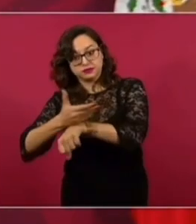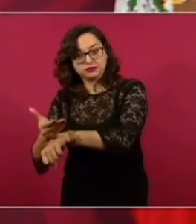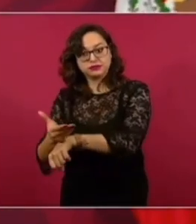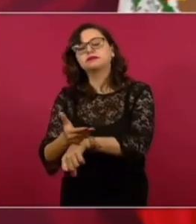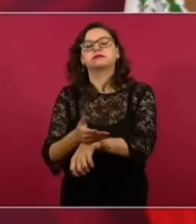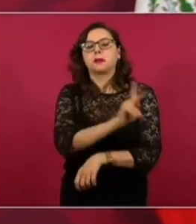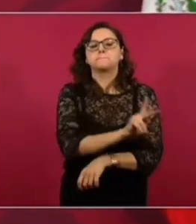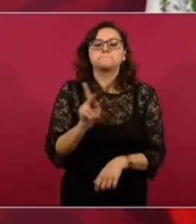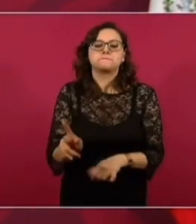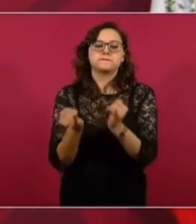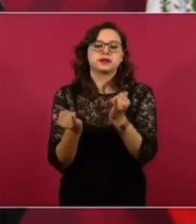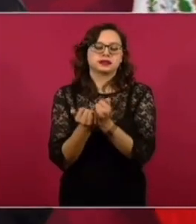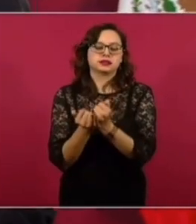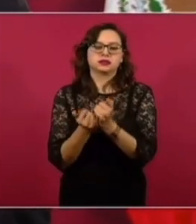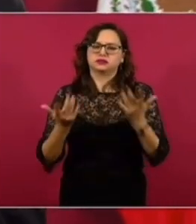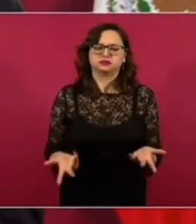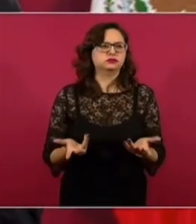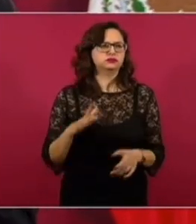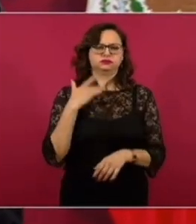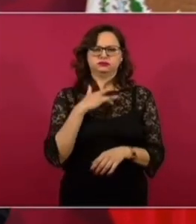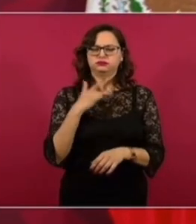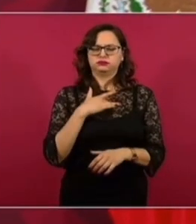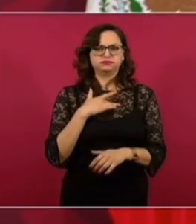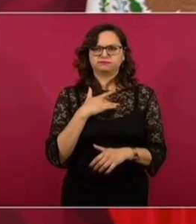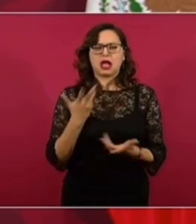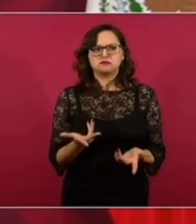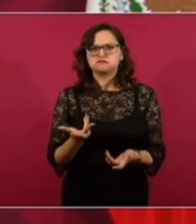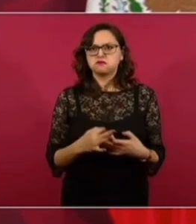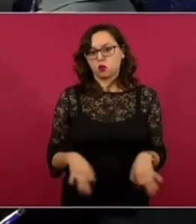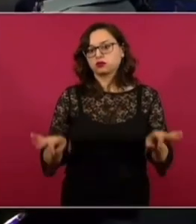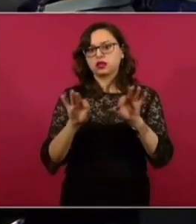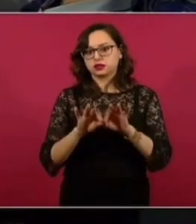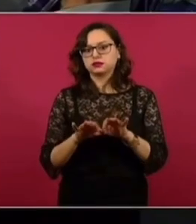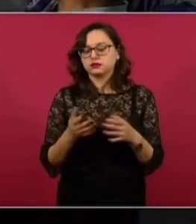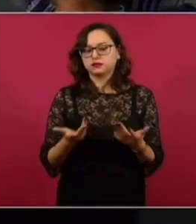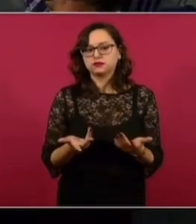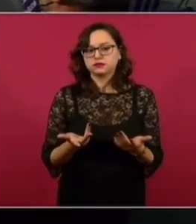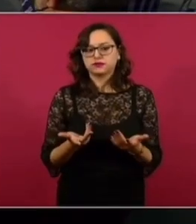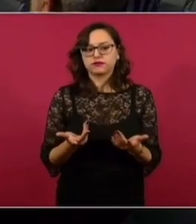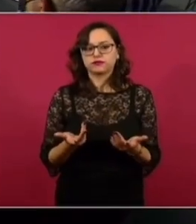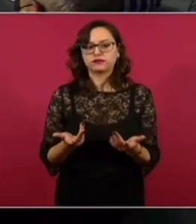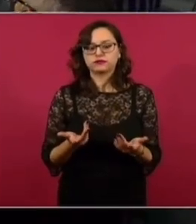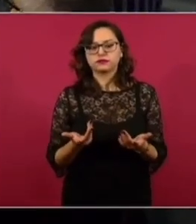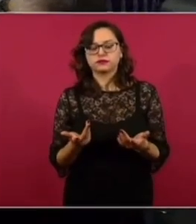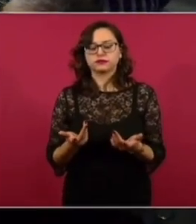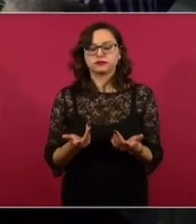Entonces, ¿qué es lo que ahora se está haciendo? Para empezar,